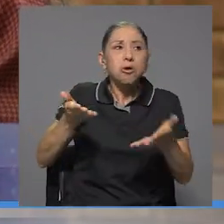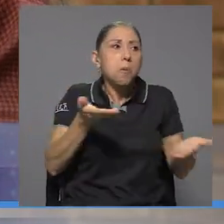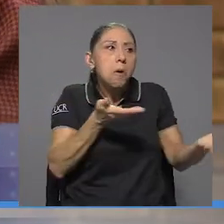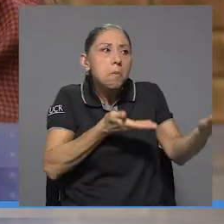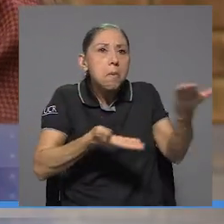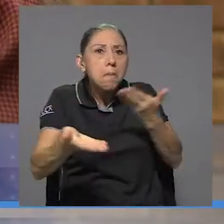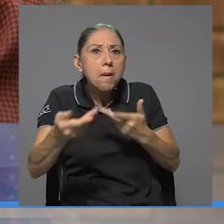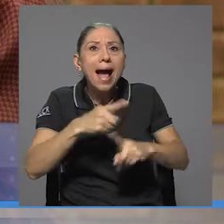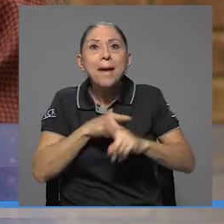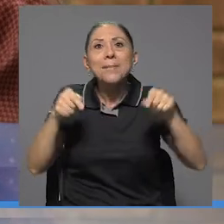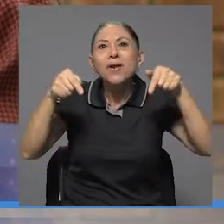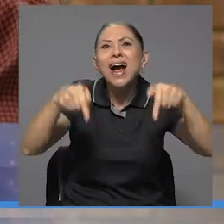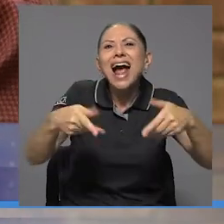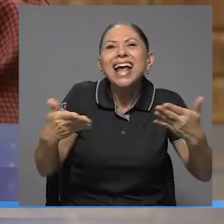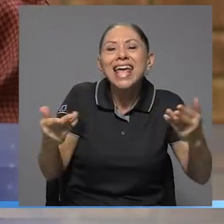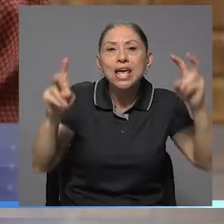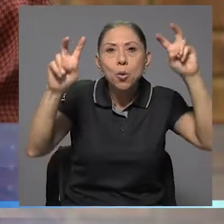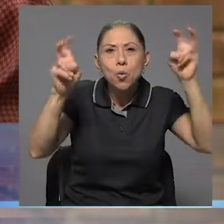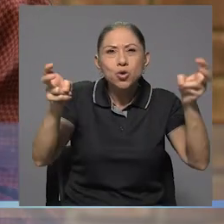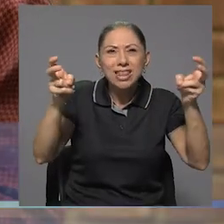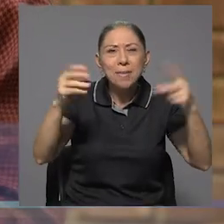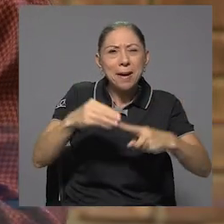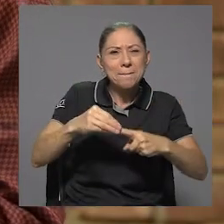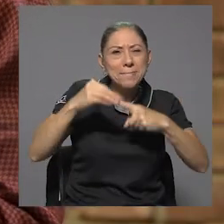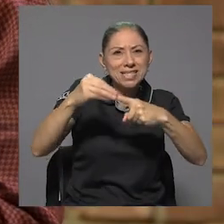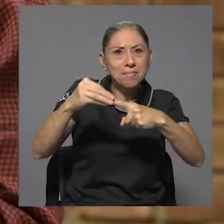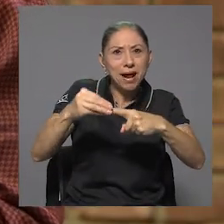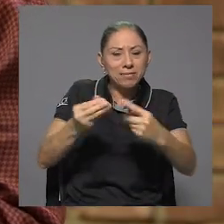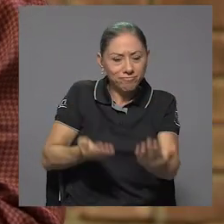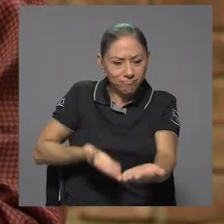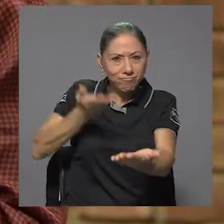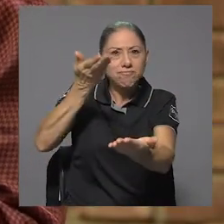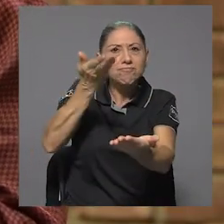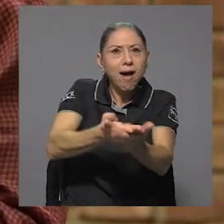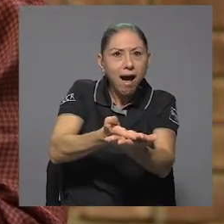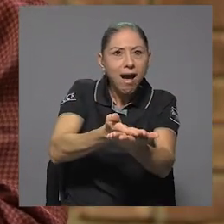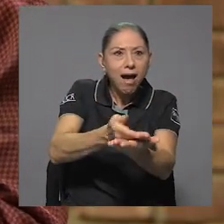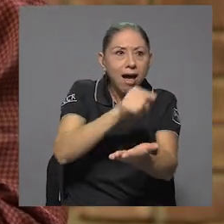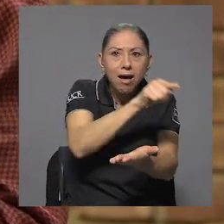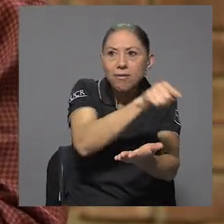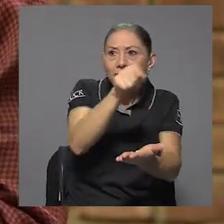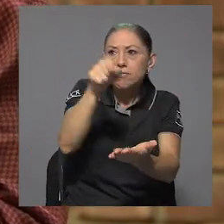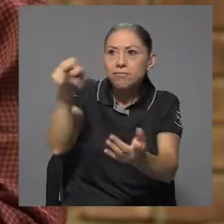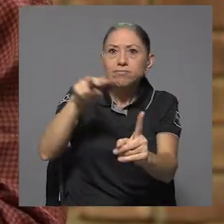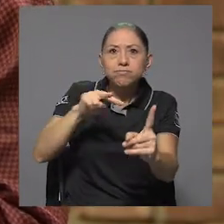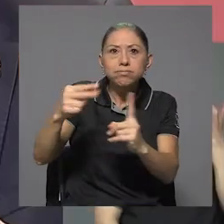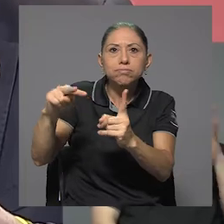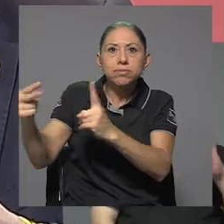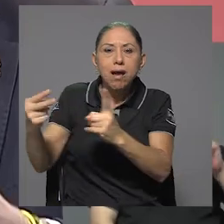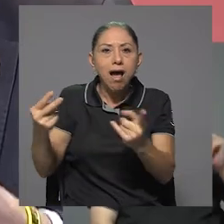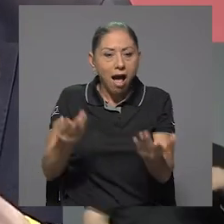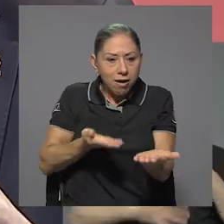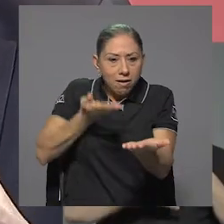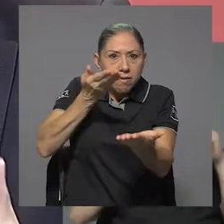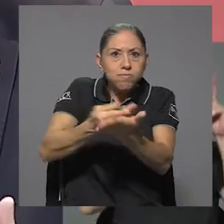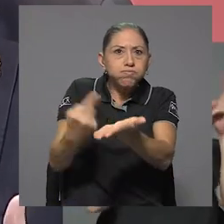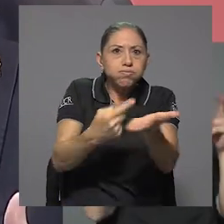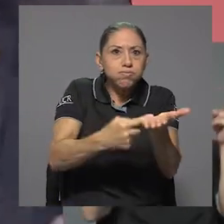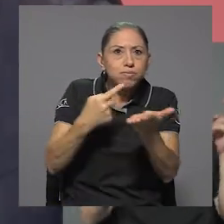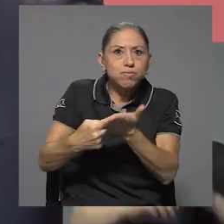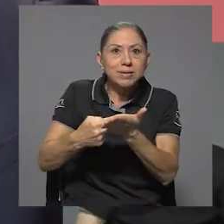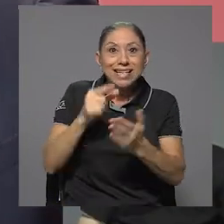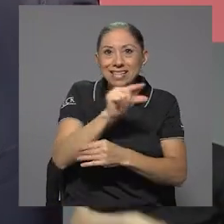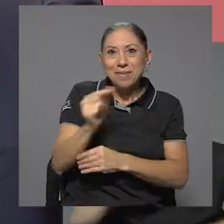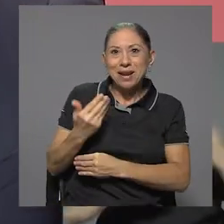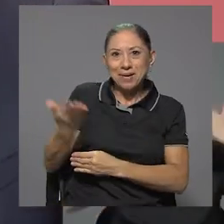de discusión, de un tema central en donde hay posiciones encontradas. Entonces, lo pudimos ver en el debate de la semana pasada, entre don José María